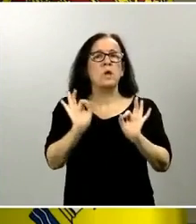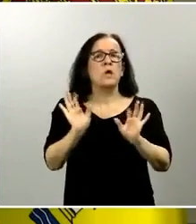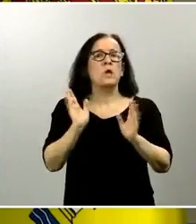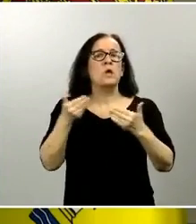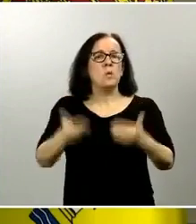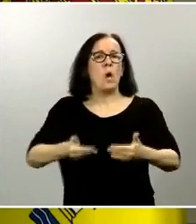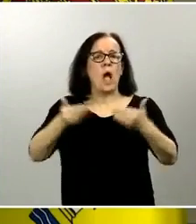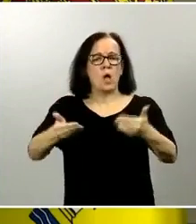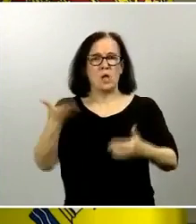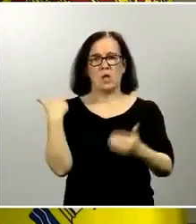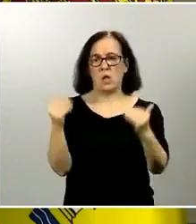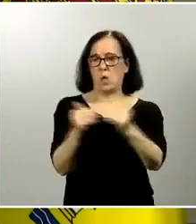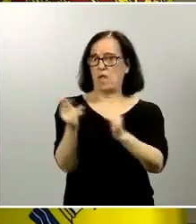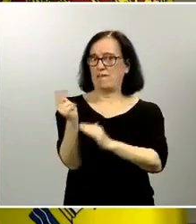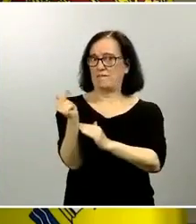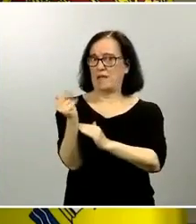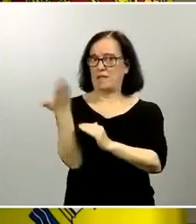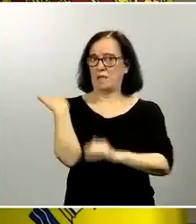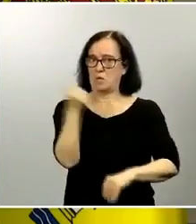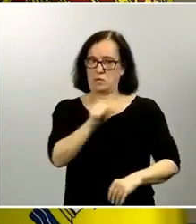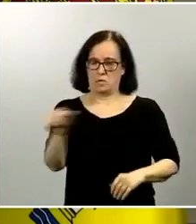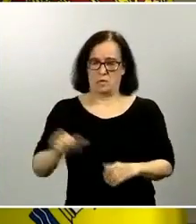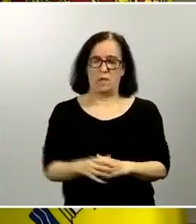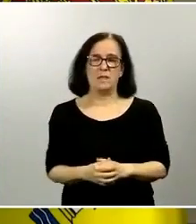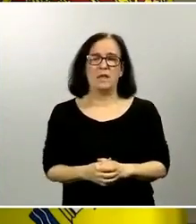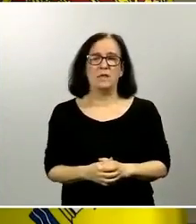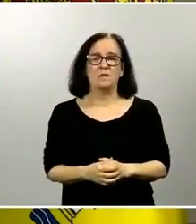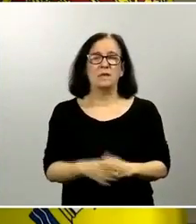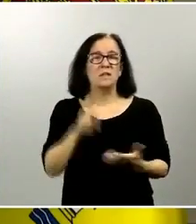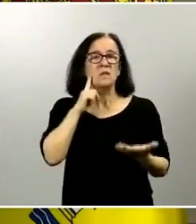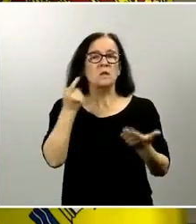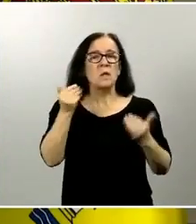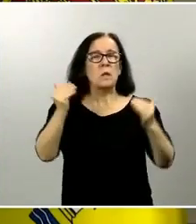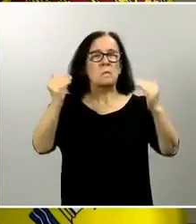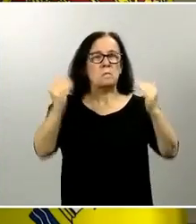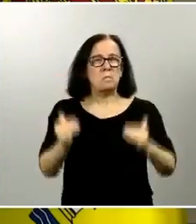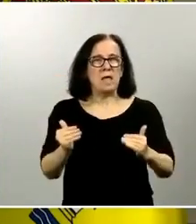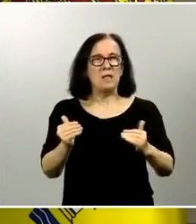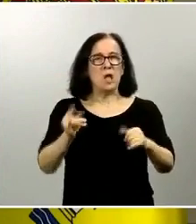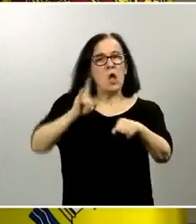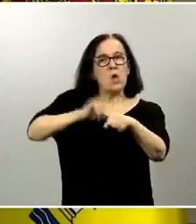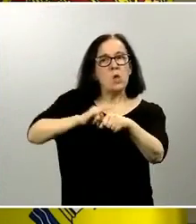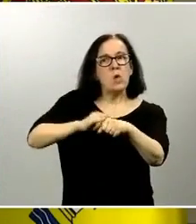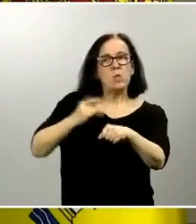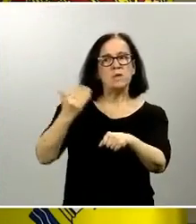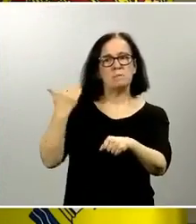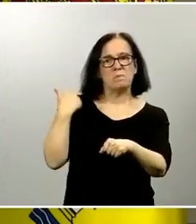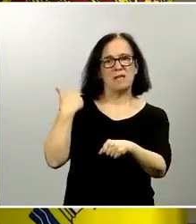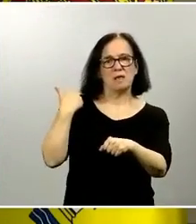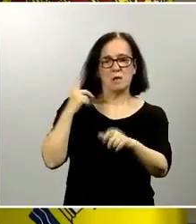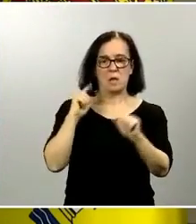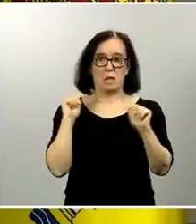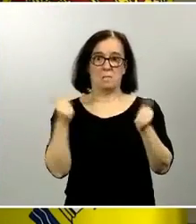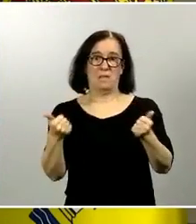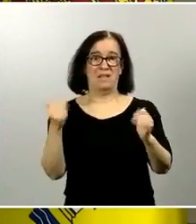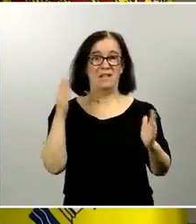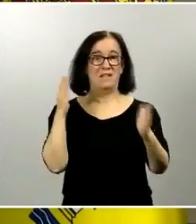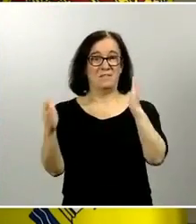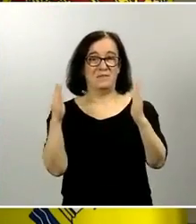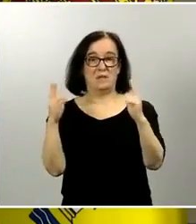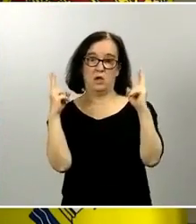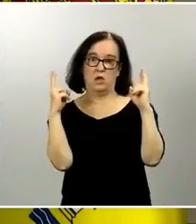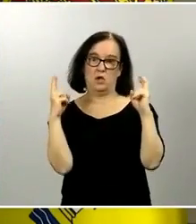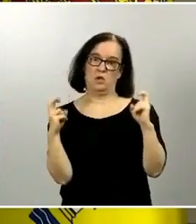el jueves o el viernes de la semana pasada ligeramente inferiores al lunes pasado que ya se inició el periodo de confinamiento